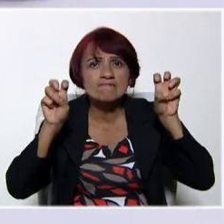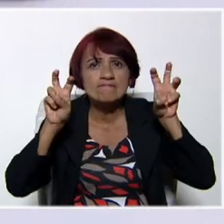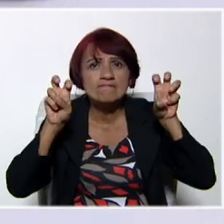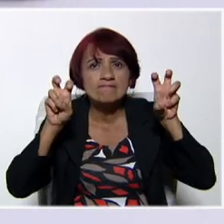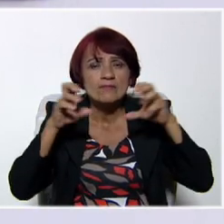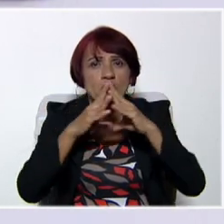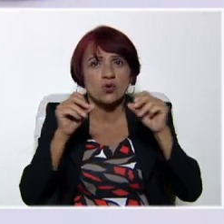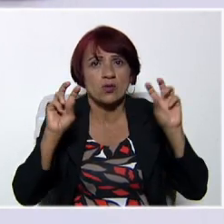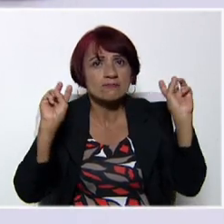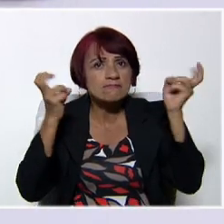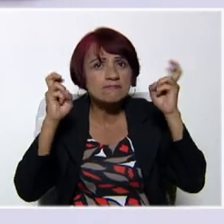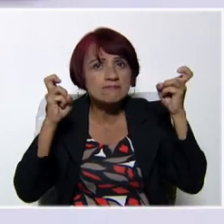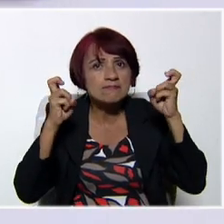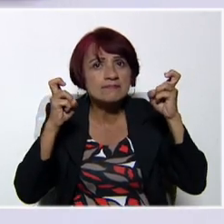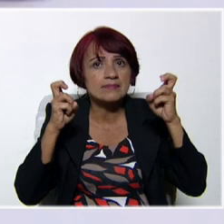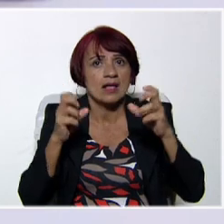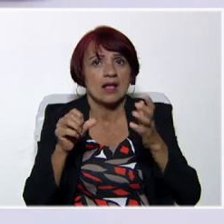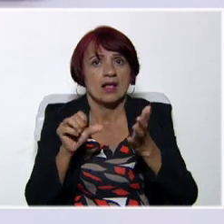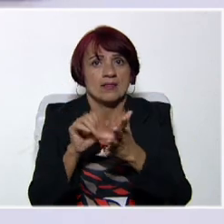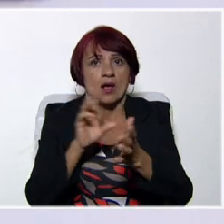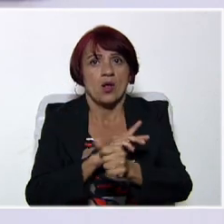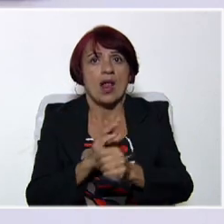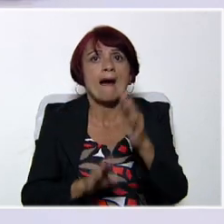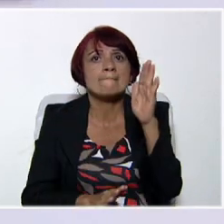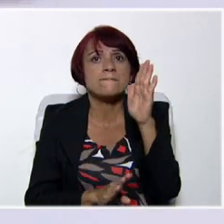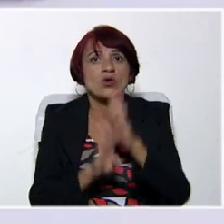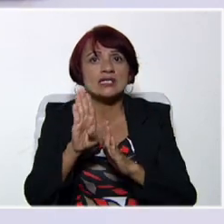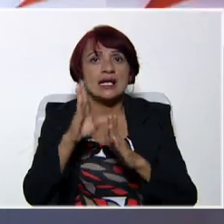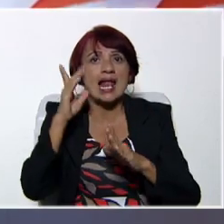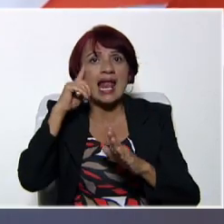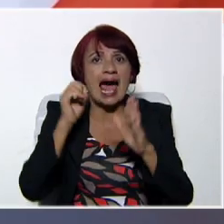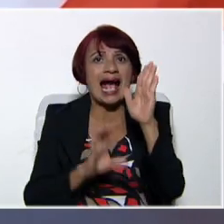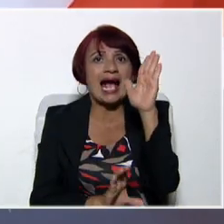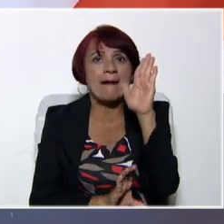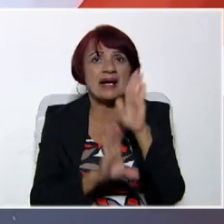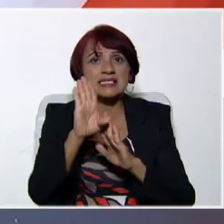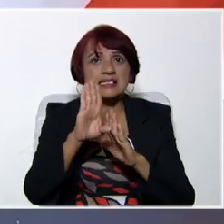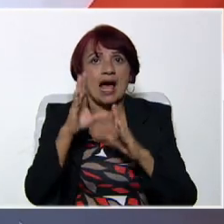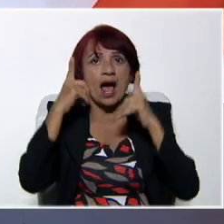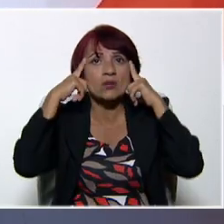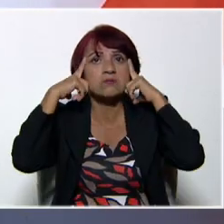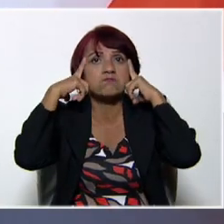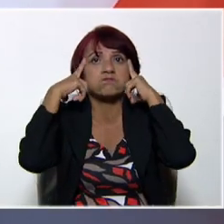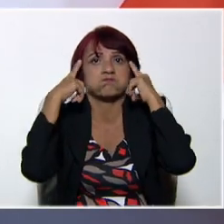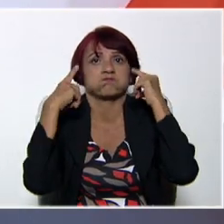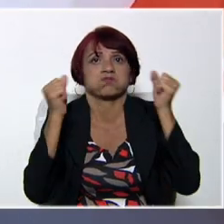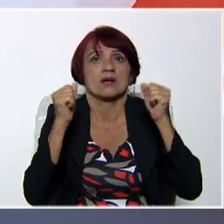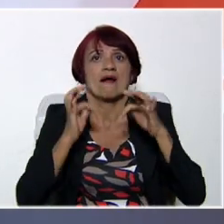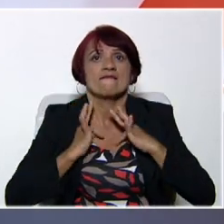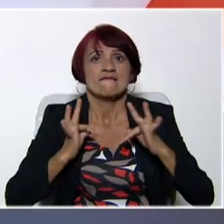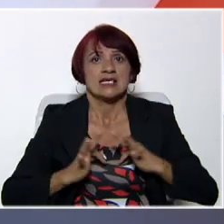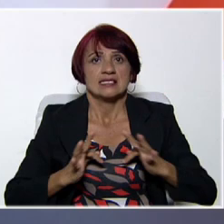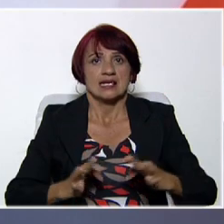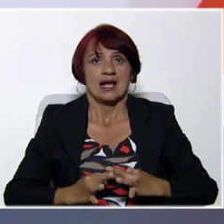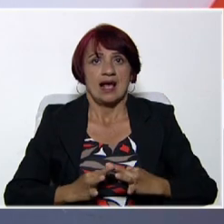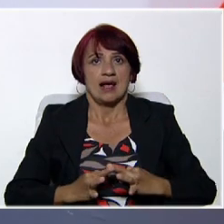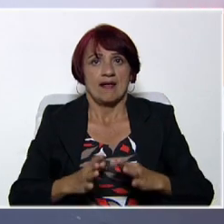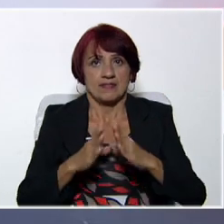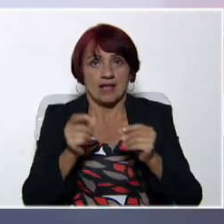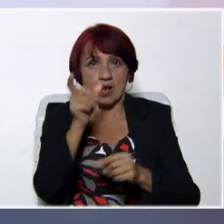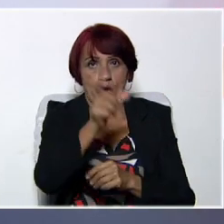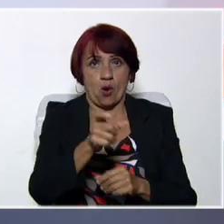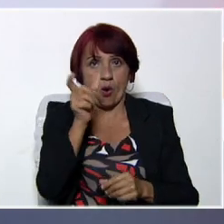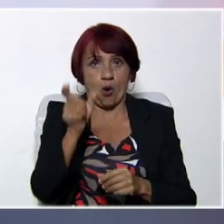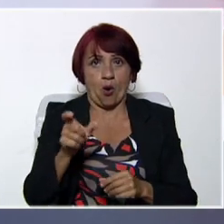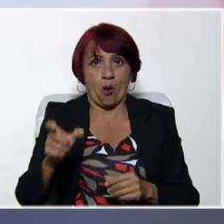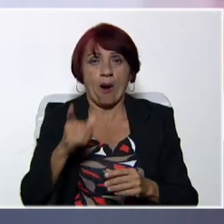Vamos a revisar las potencialidades del ser humano y vamos a revisar las capacidades físicas del ser humano. Esto lo vamos a hacer